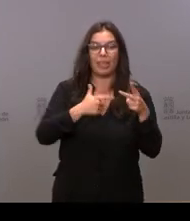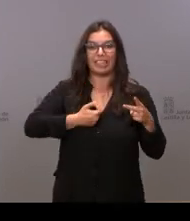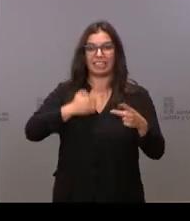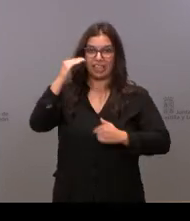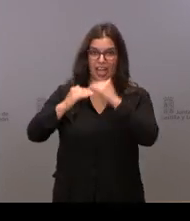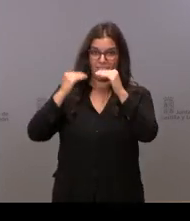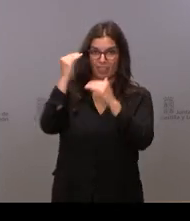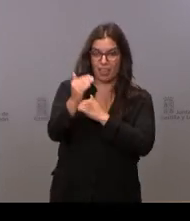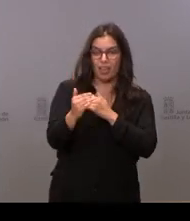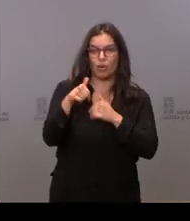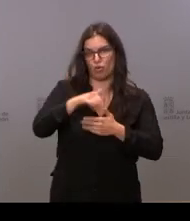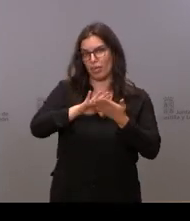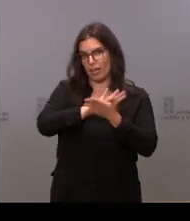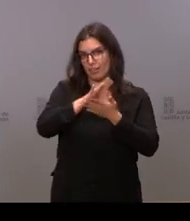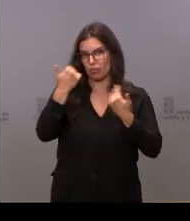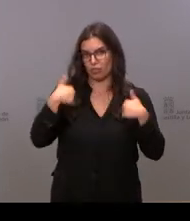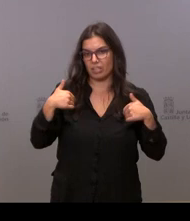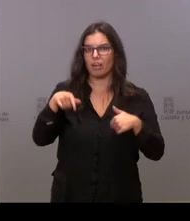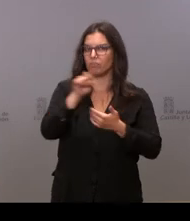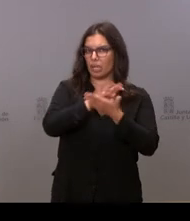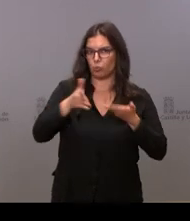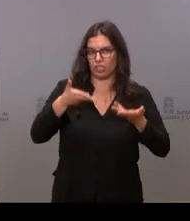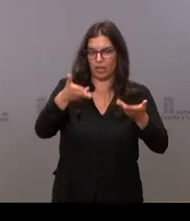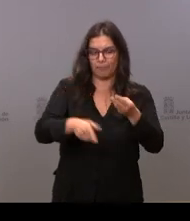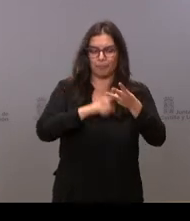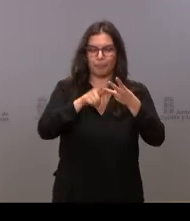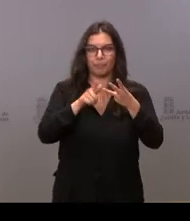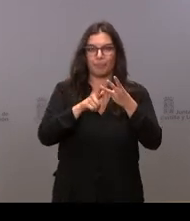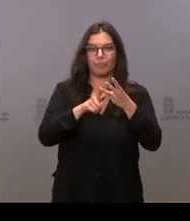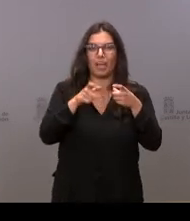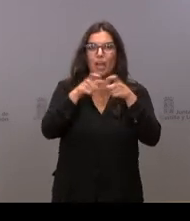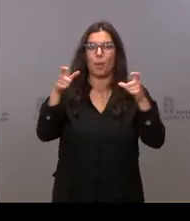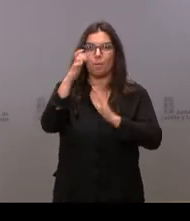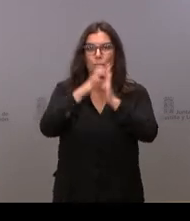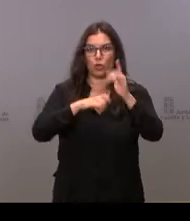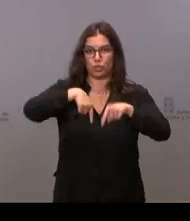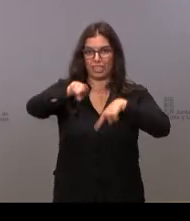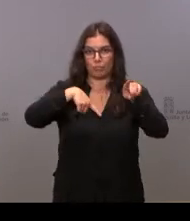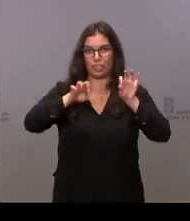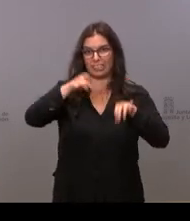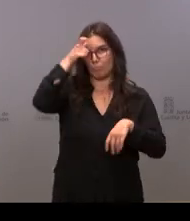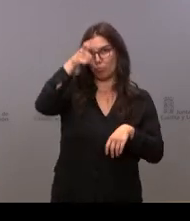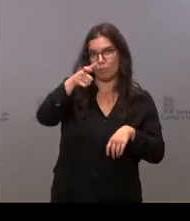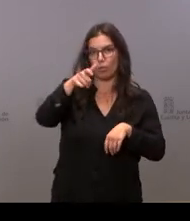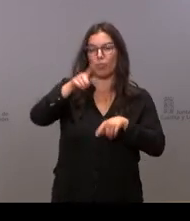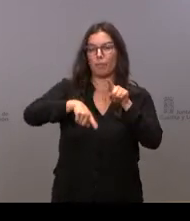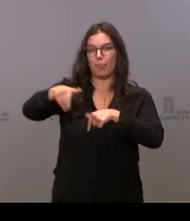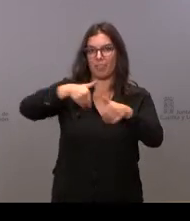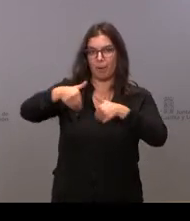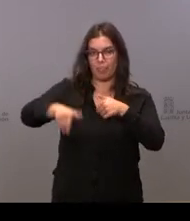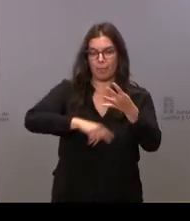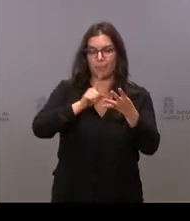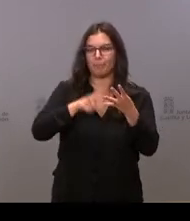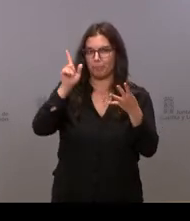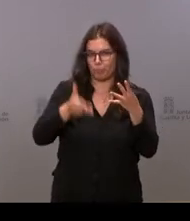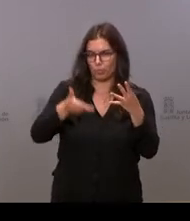hoy aquí, que va a ser de manera gratuita, el bono rural de transporte gratuito a la demanda, también muy